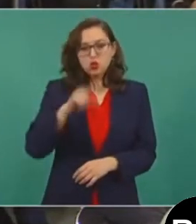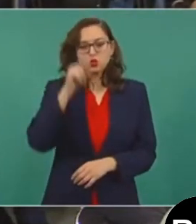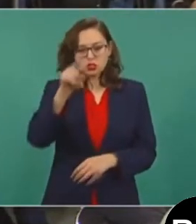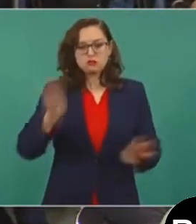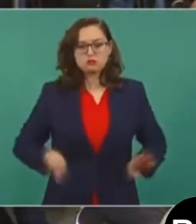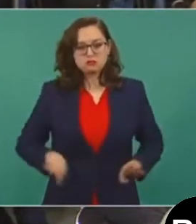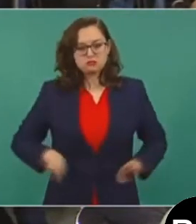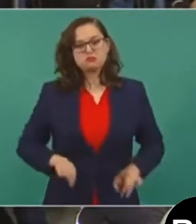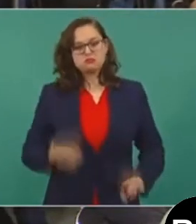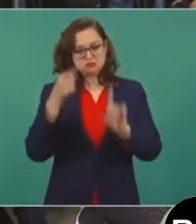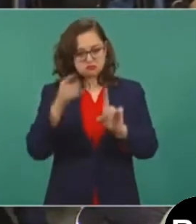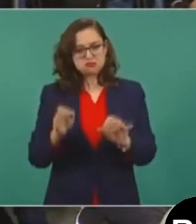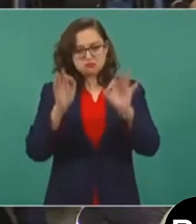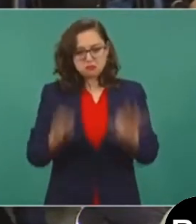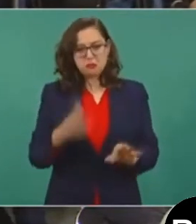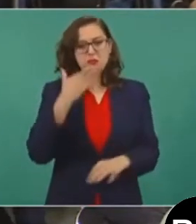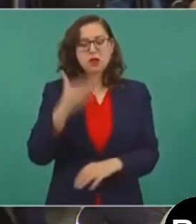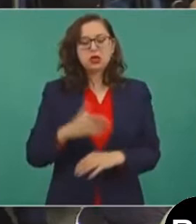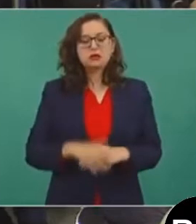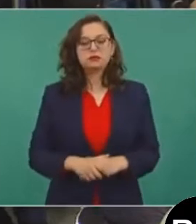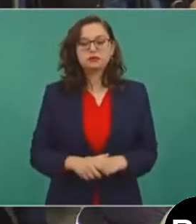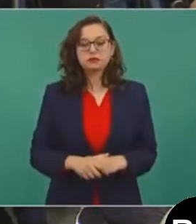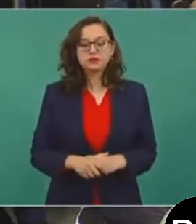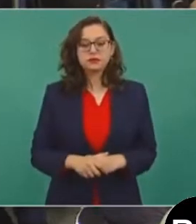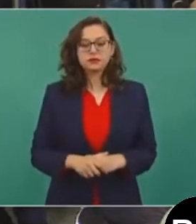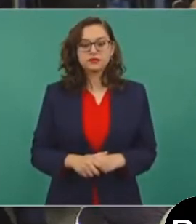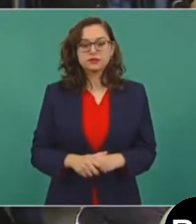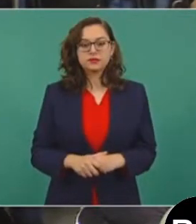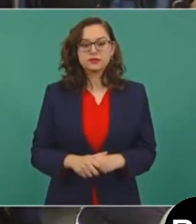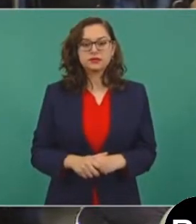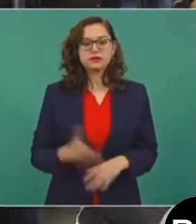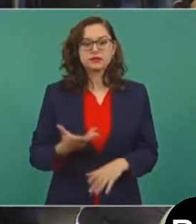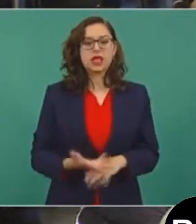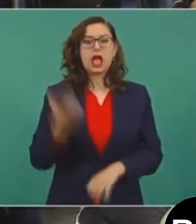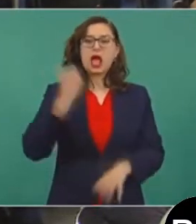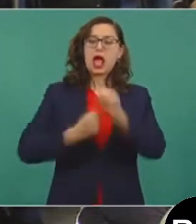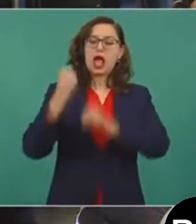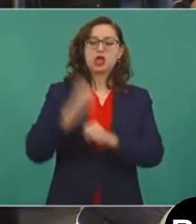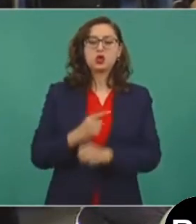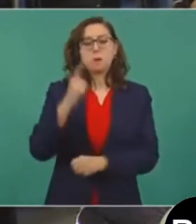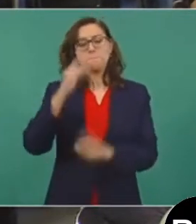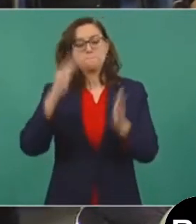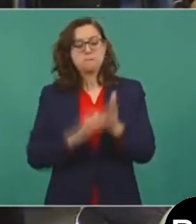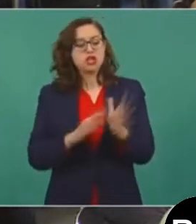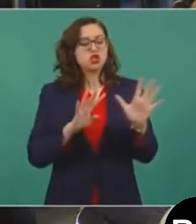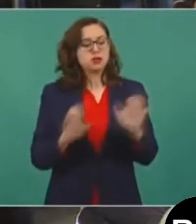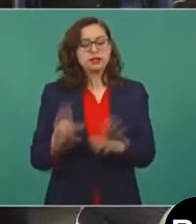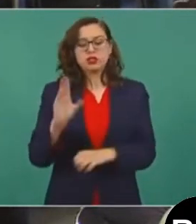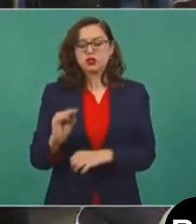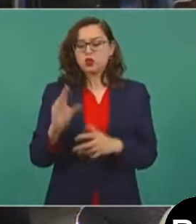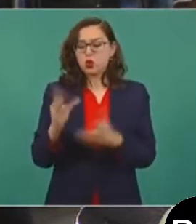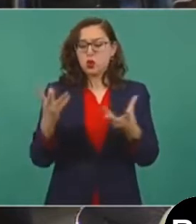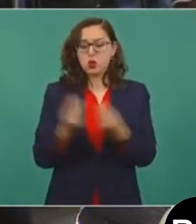ya usted su lucha presente que usted tenía en esos años, en 1990, junto con el ingeniero